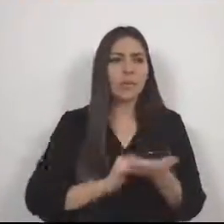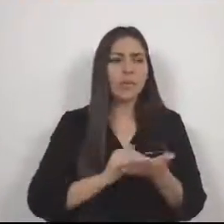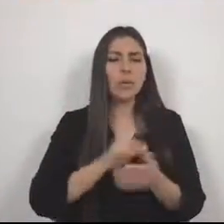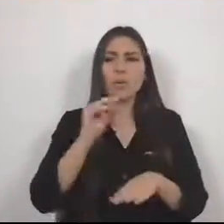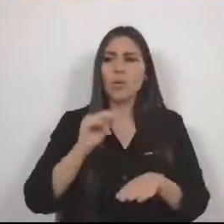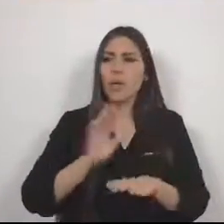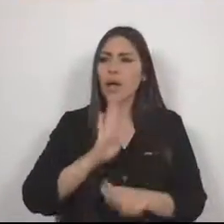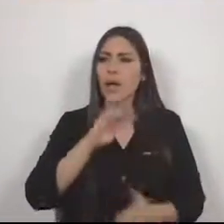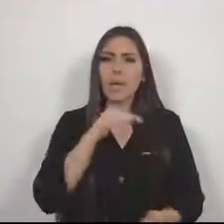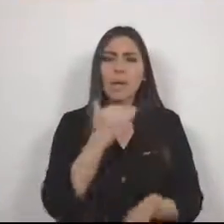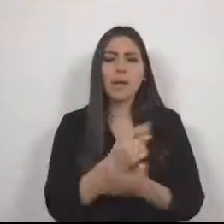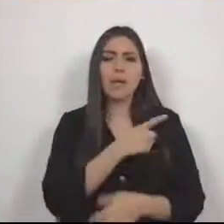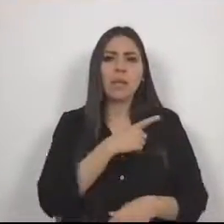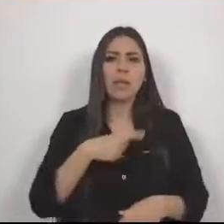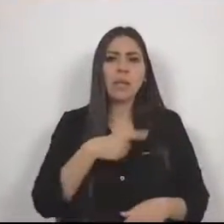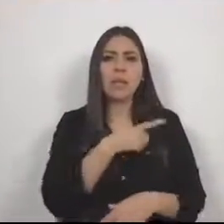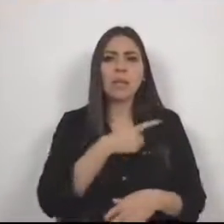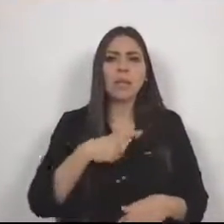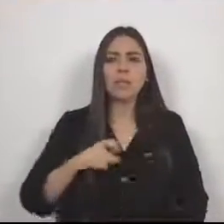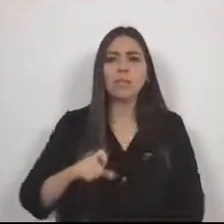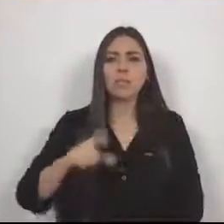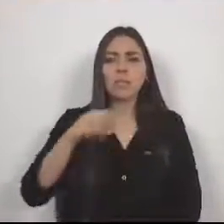municipales. Es cuanto, Presidenta Diputada.